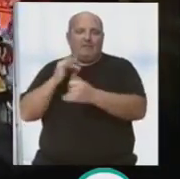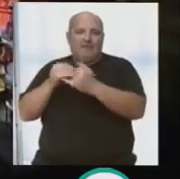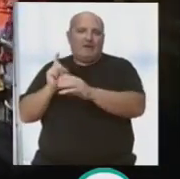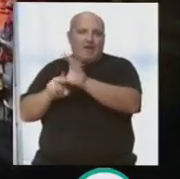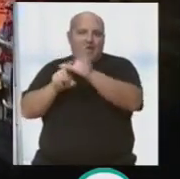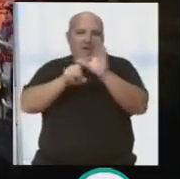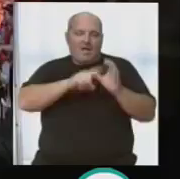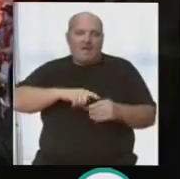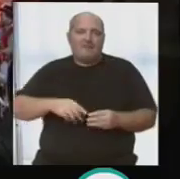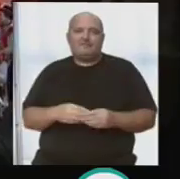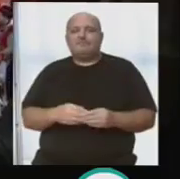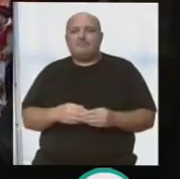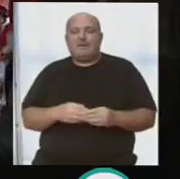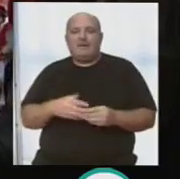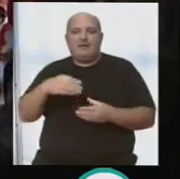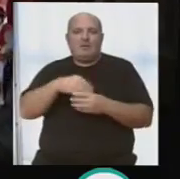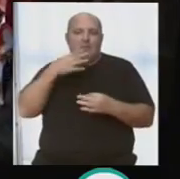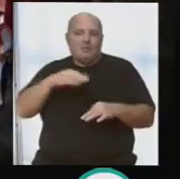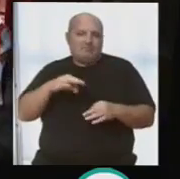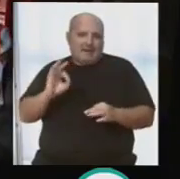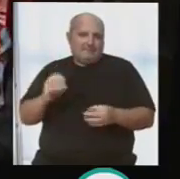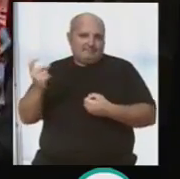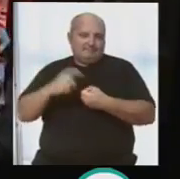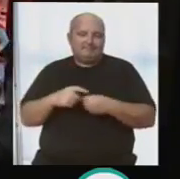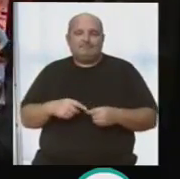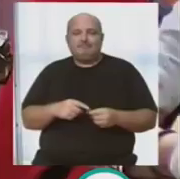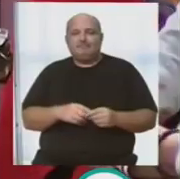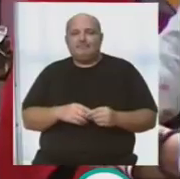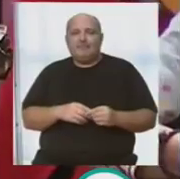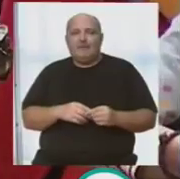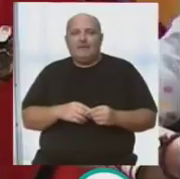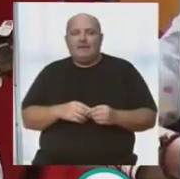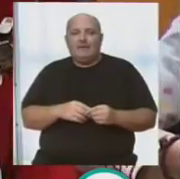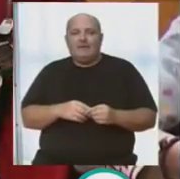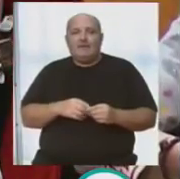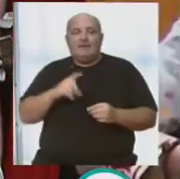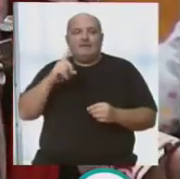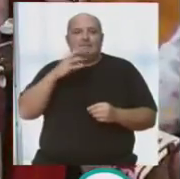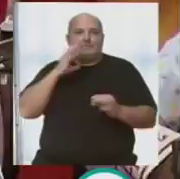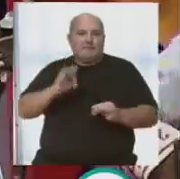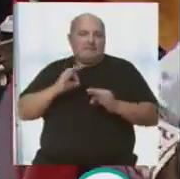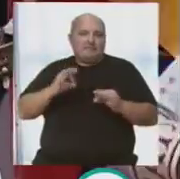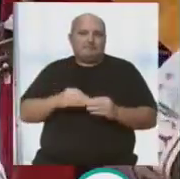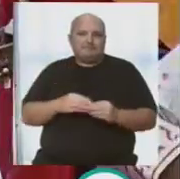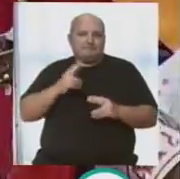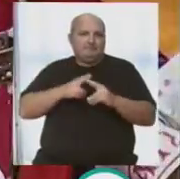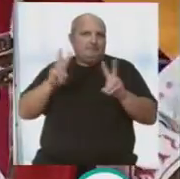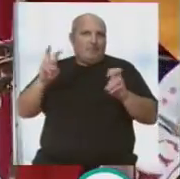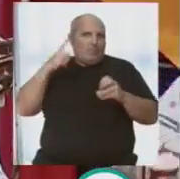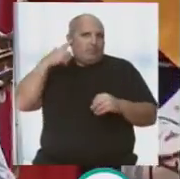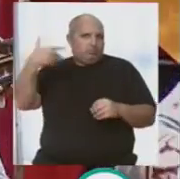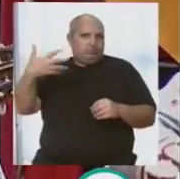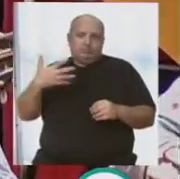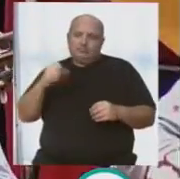conversos de carnaval. Y el Coro Julio tiene que estar aquí, lógicamente. Evidentemente. A pesar de toda calidad que tiene de siempre. Es un hombre grande de la fiesta,